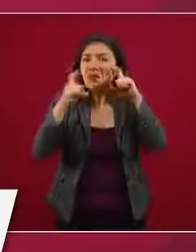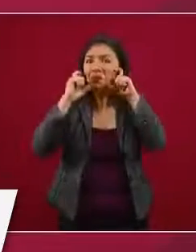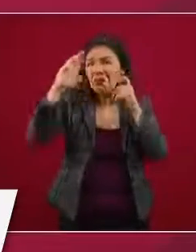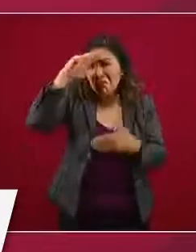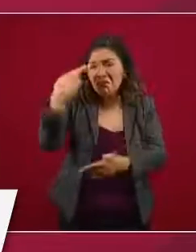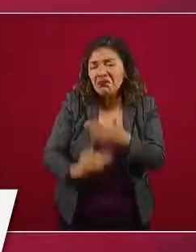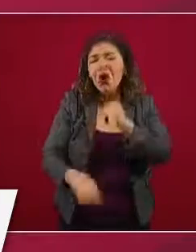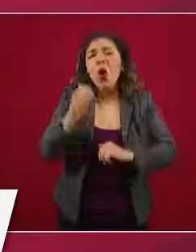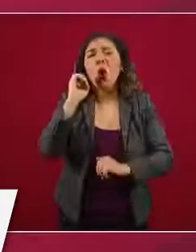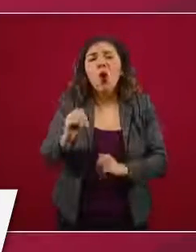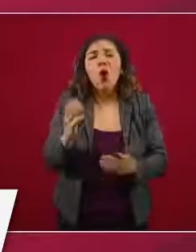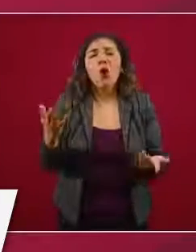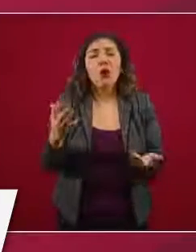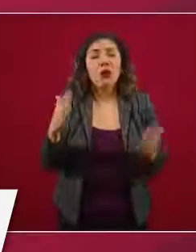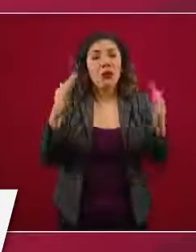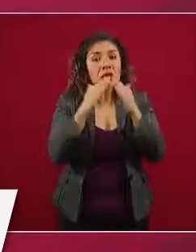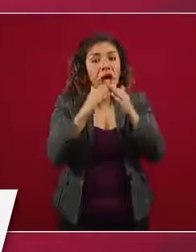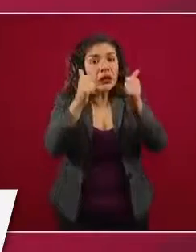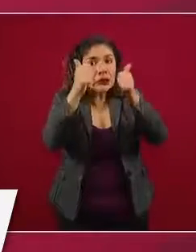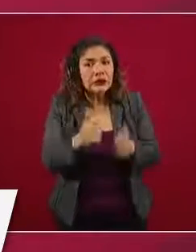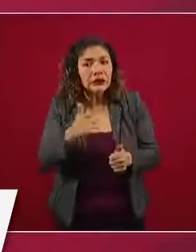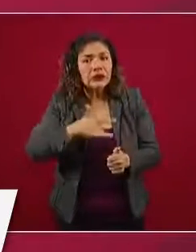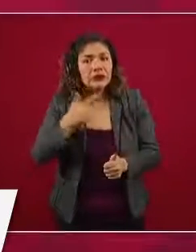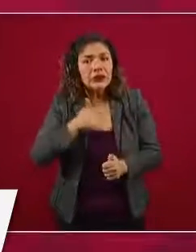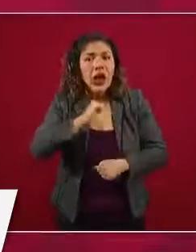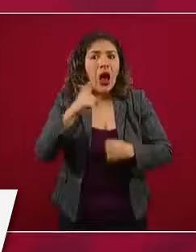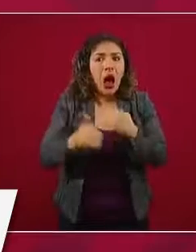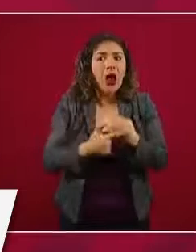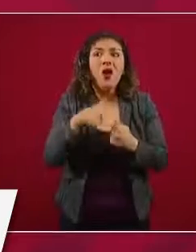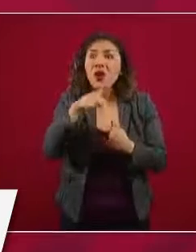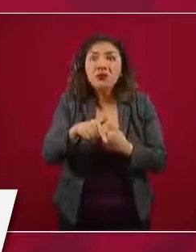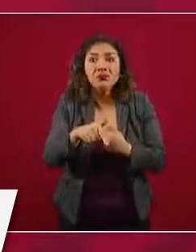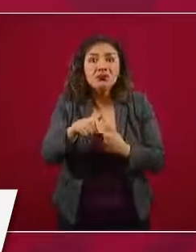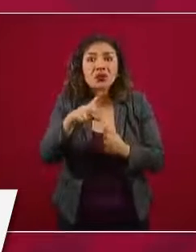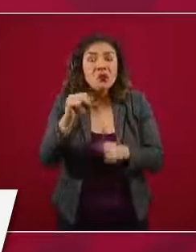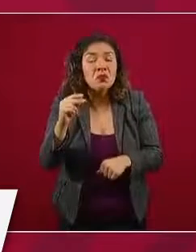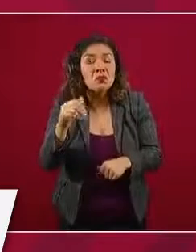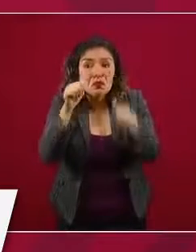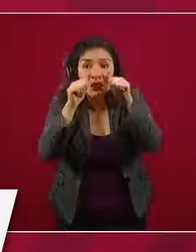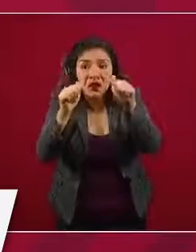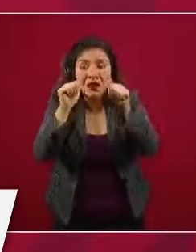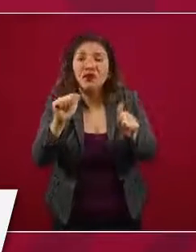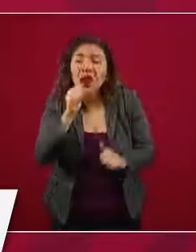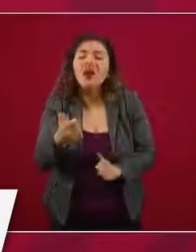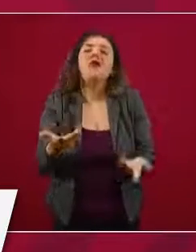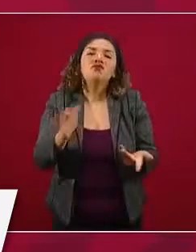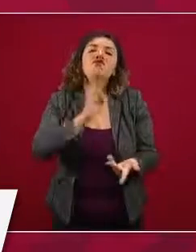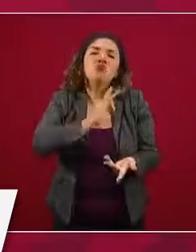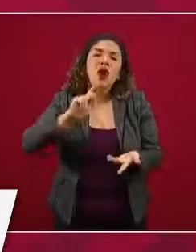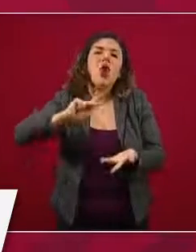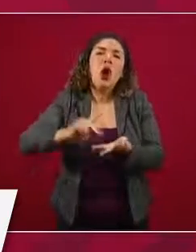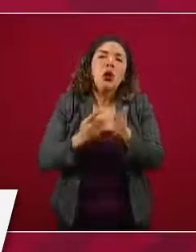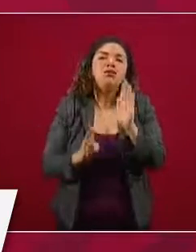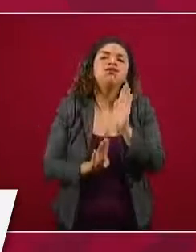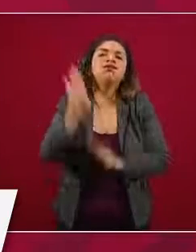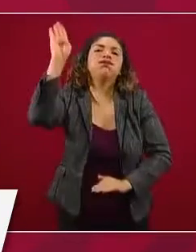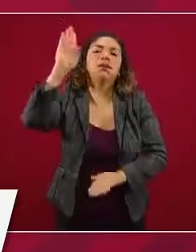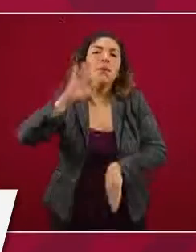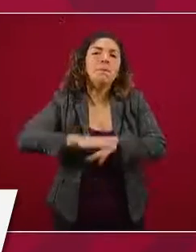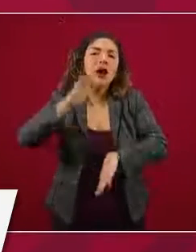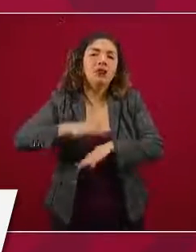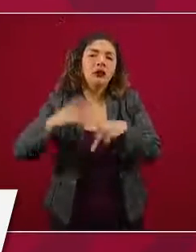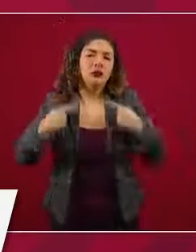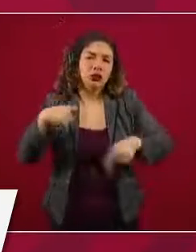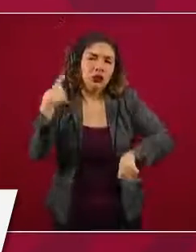el mantenerse en casa cuando se tienen síntomas, entonces sí puede ocurrir que haya rebrotes y repuntes que hemos estado